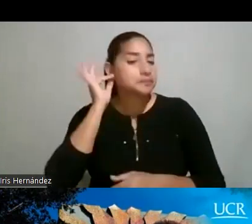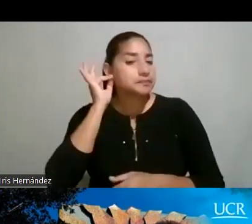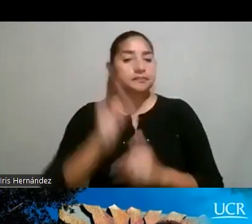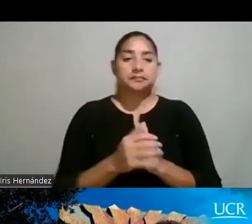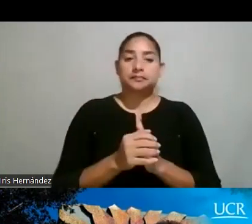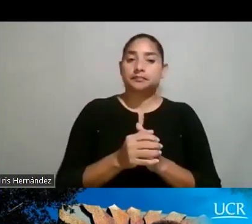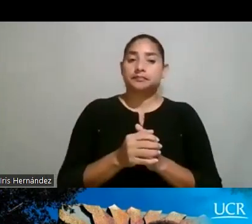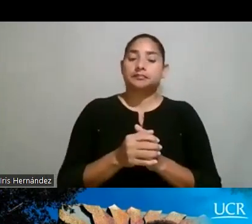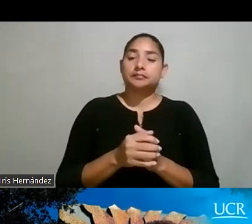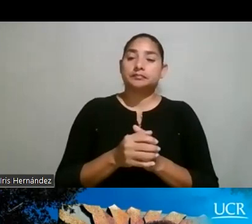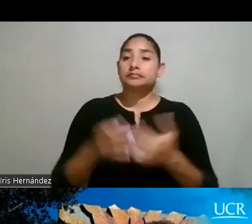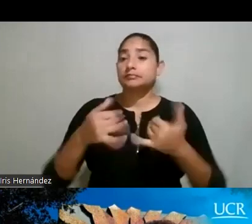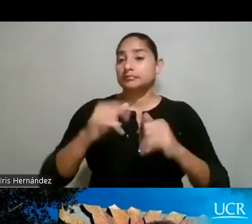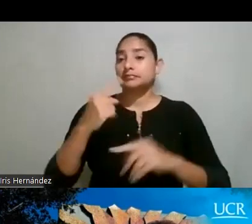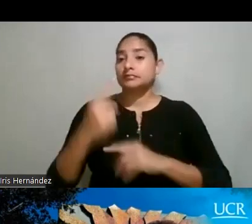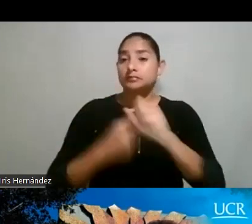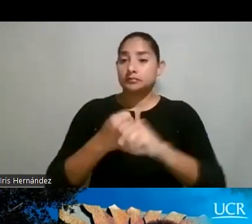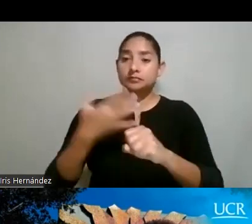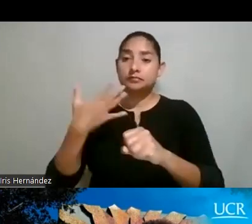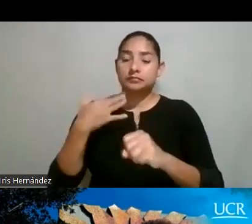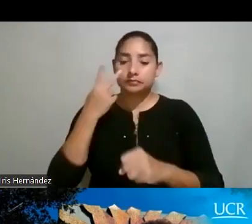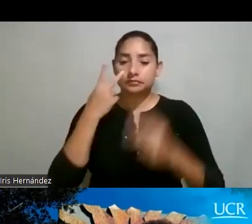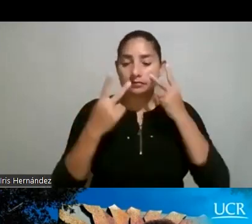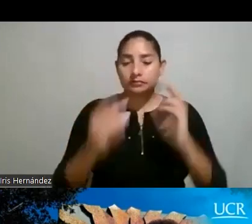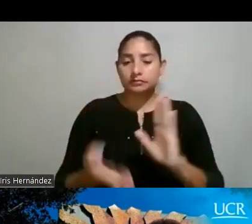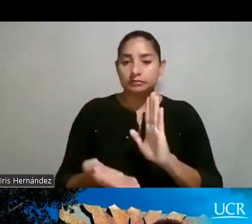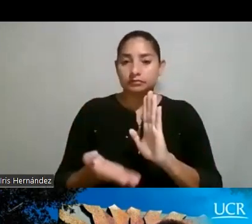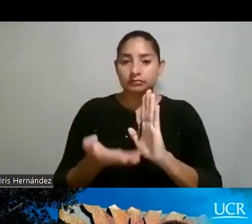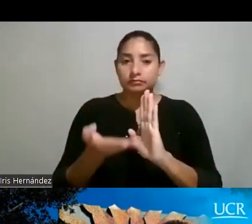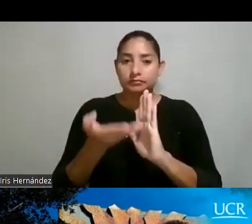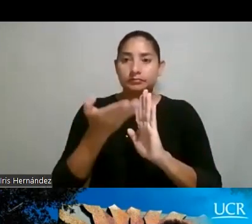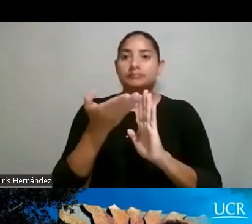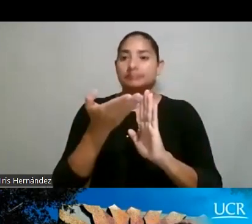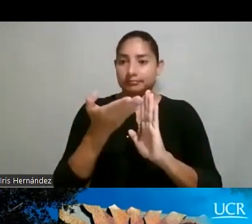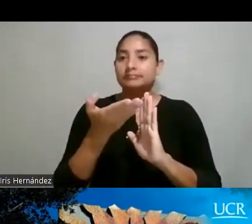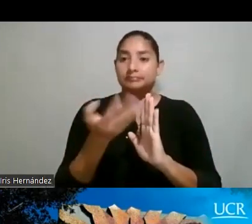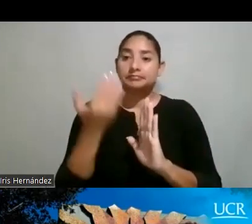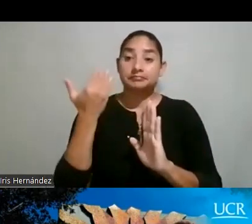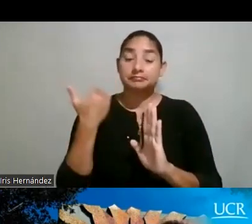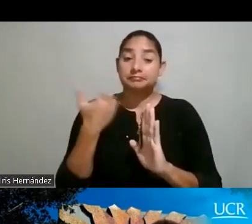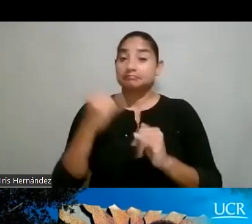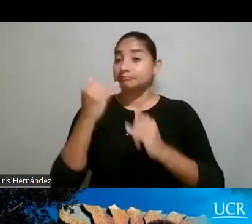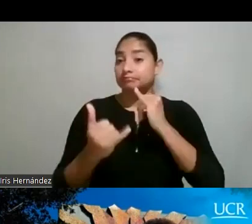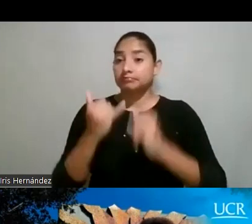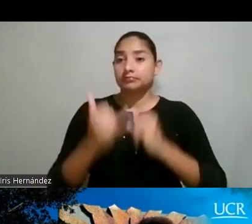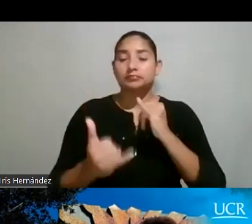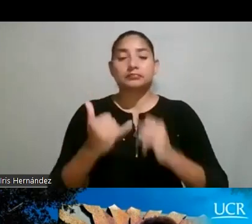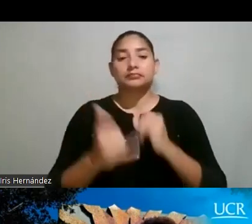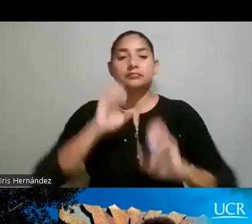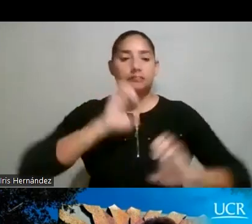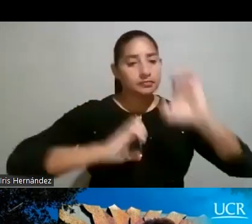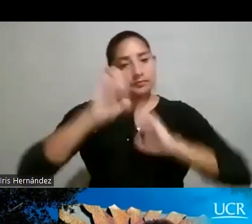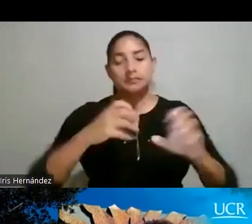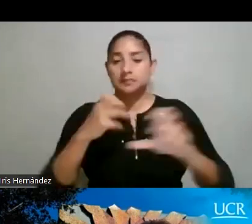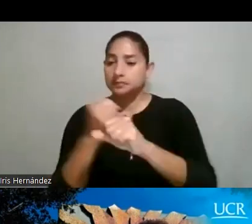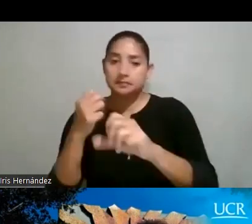Sin embargo, bueno, en el último periodo se ha visto un incremento, ¿verdad? Anteriormente, las últimas evaluaciones que se